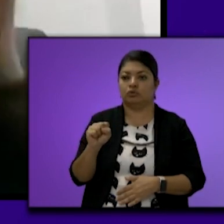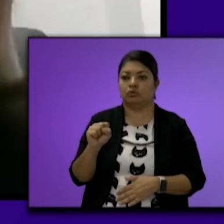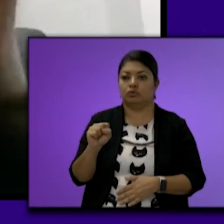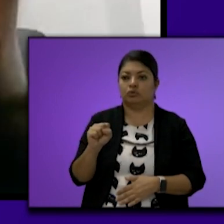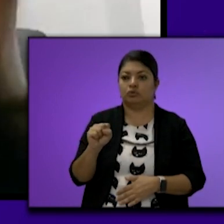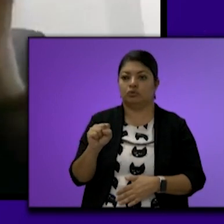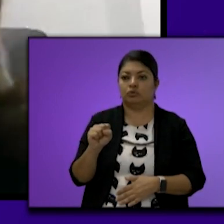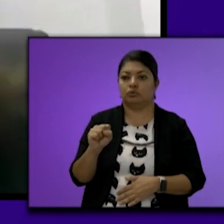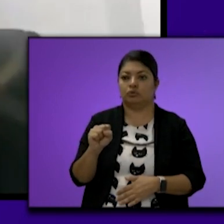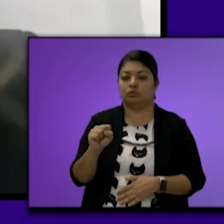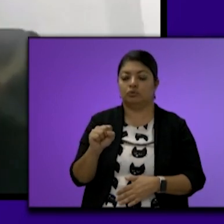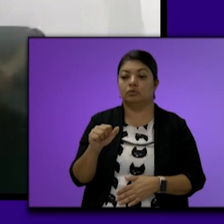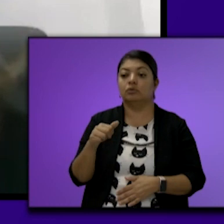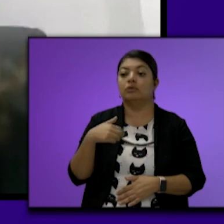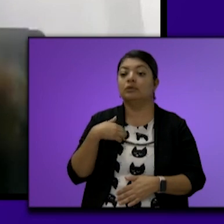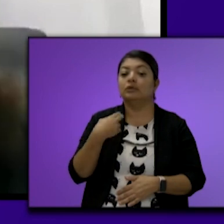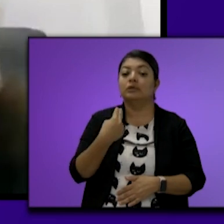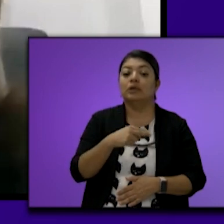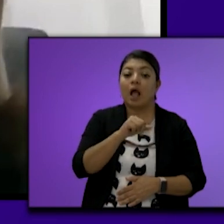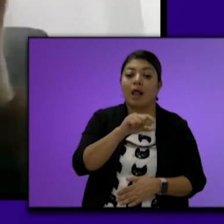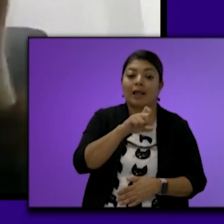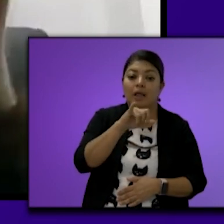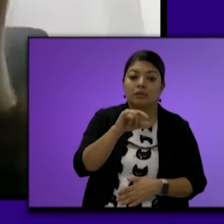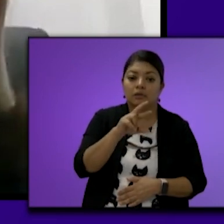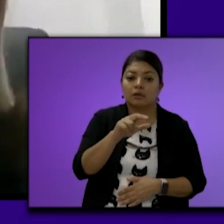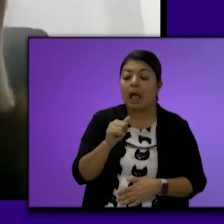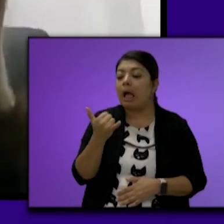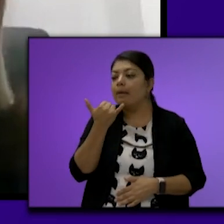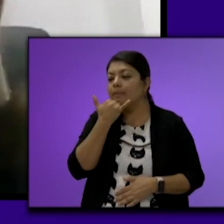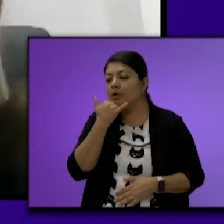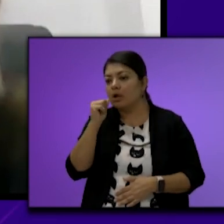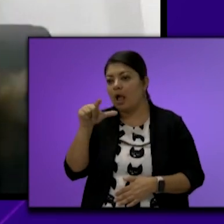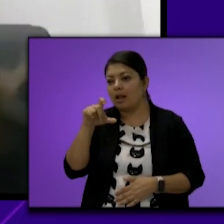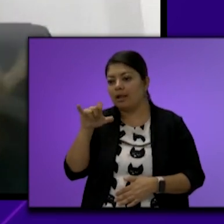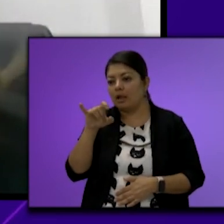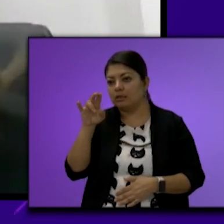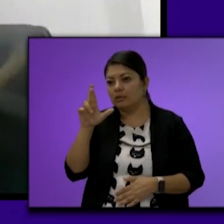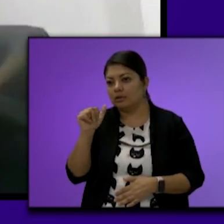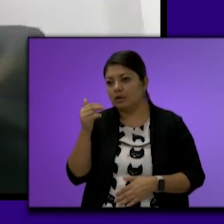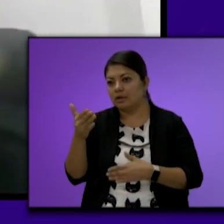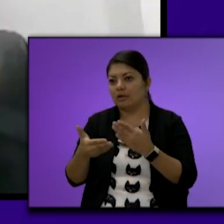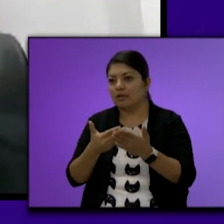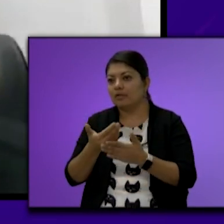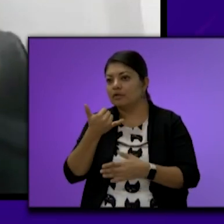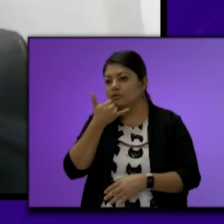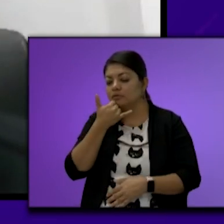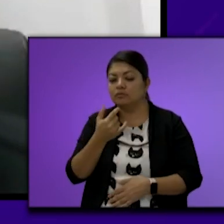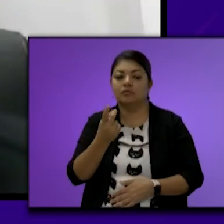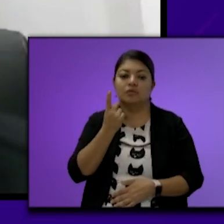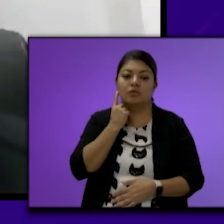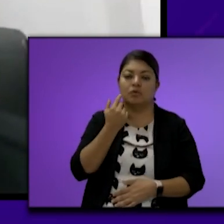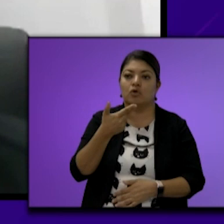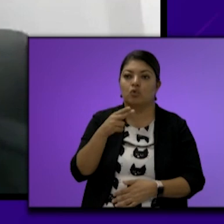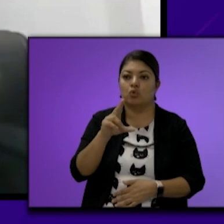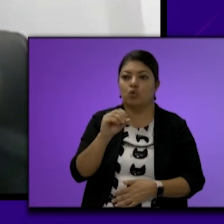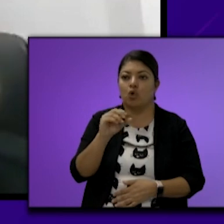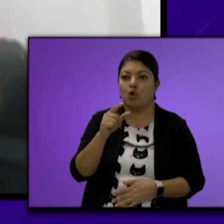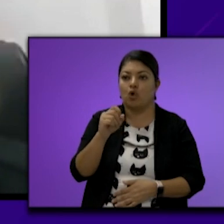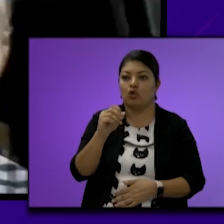Alejandra A favor Don Alejandra Hay una disculpa Diputado Hugo Contreras Cepeda